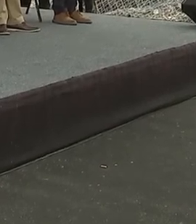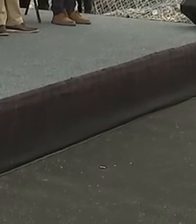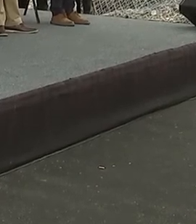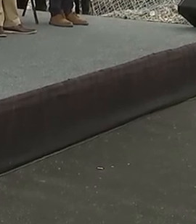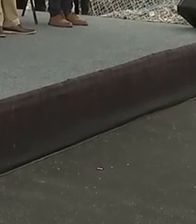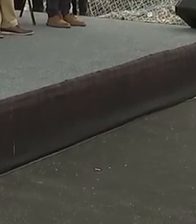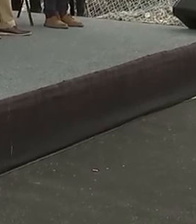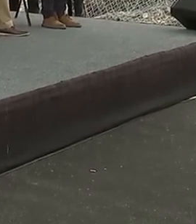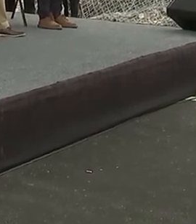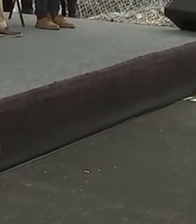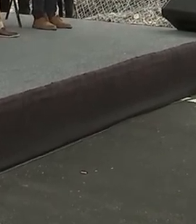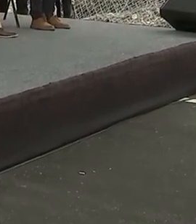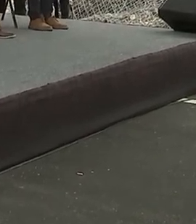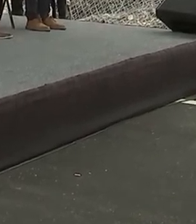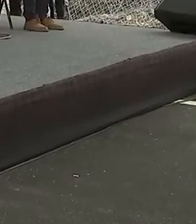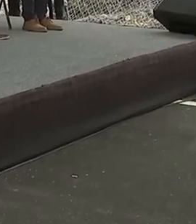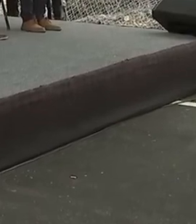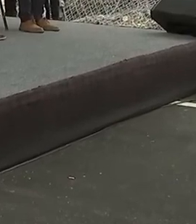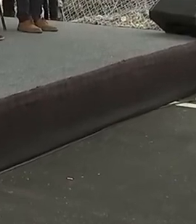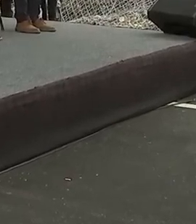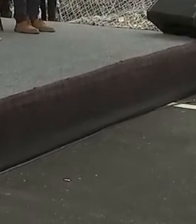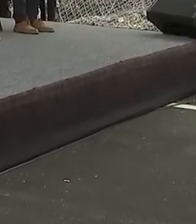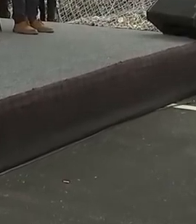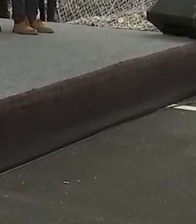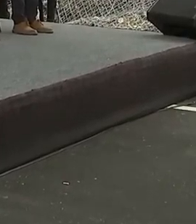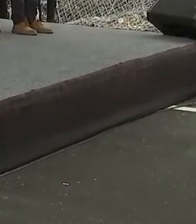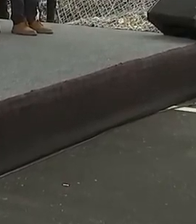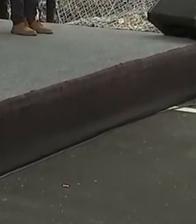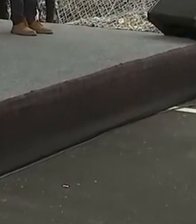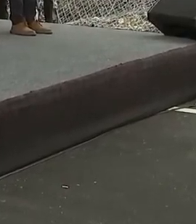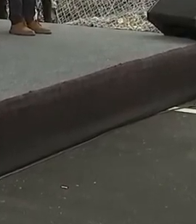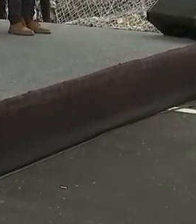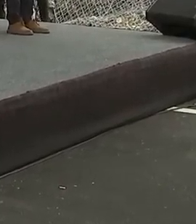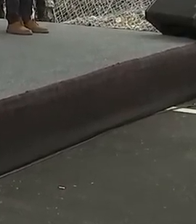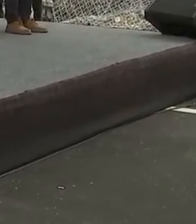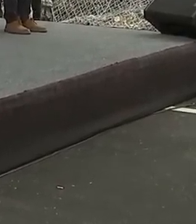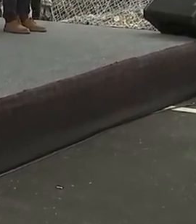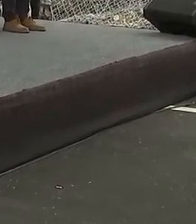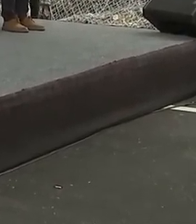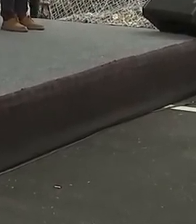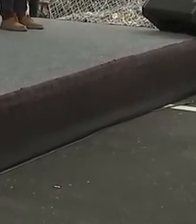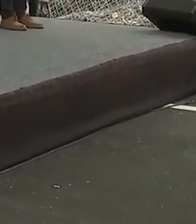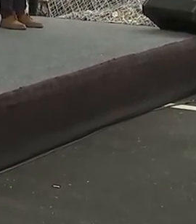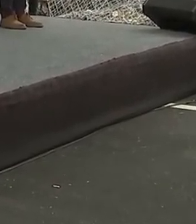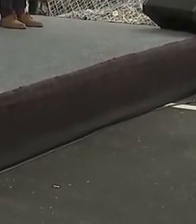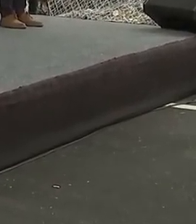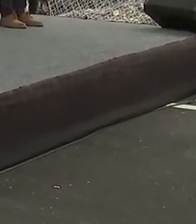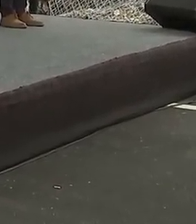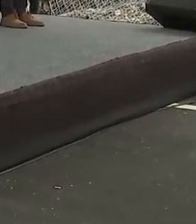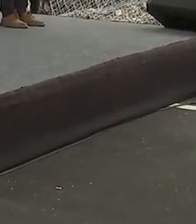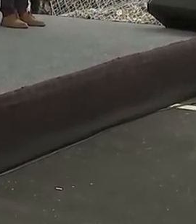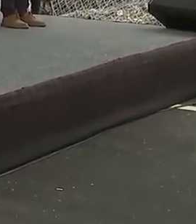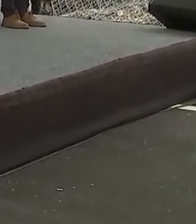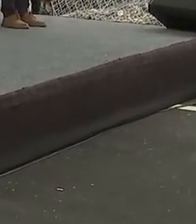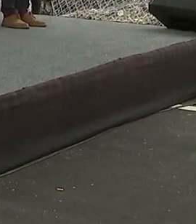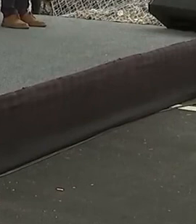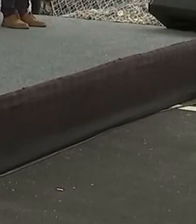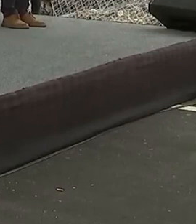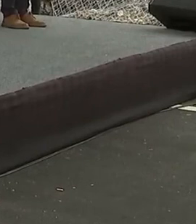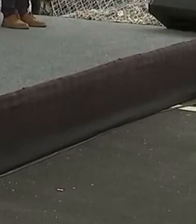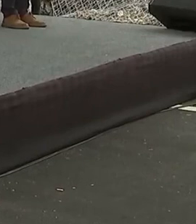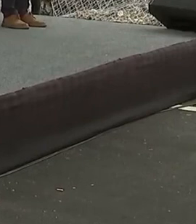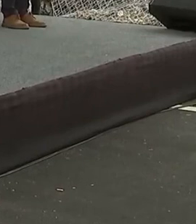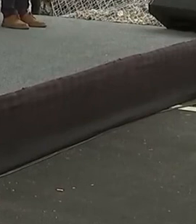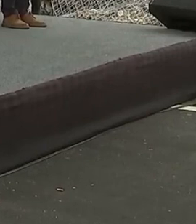Preside este evento, inauguración de la modernización de la carretera La Pera Cuautla. El presidente